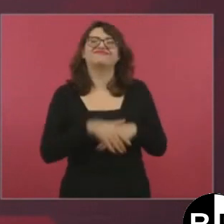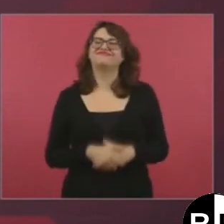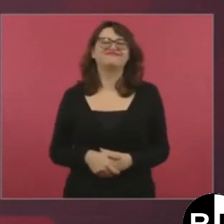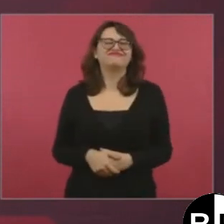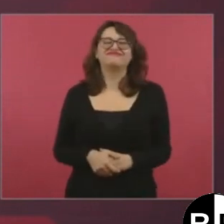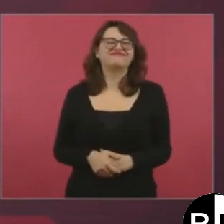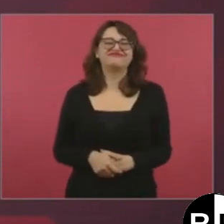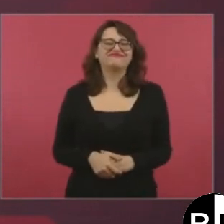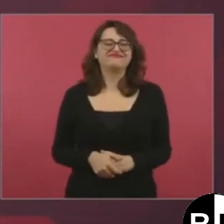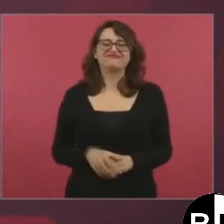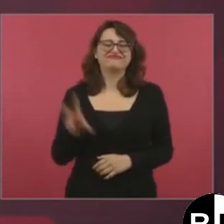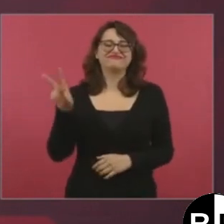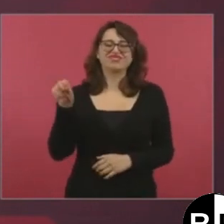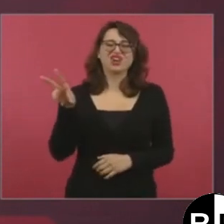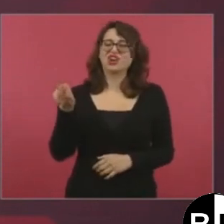No,